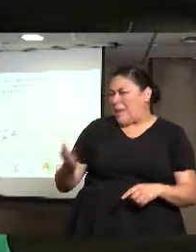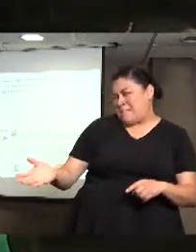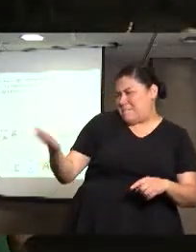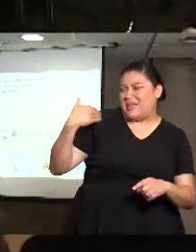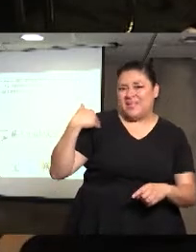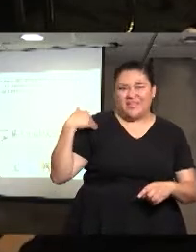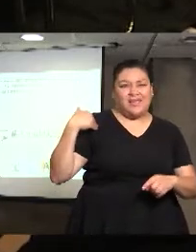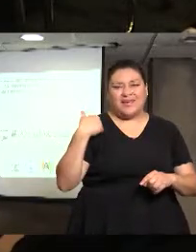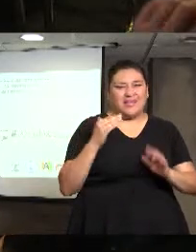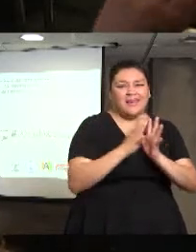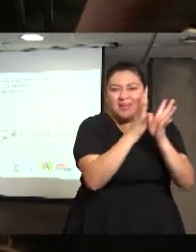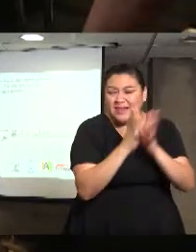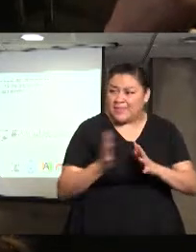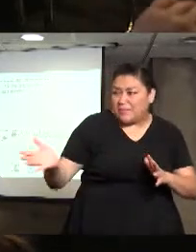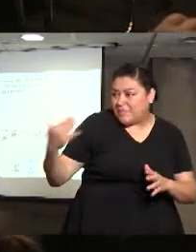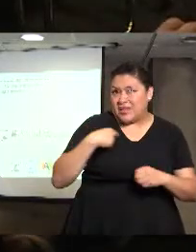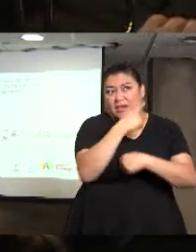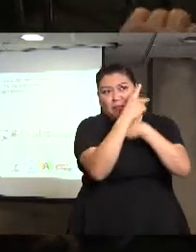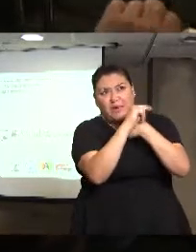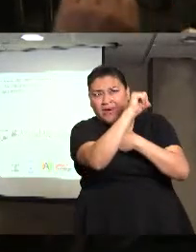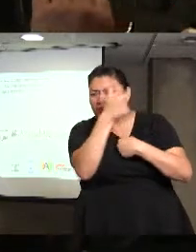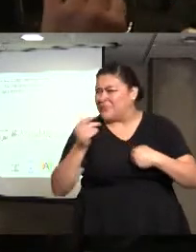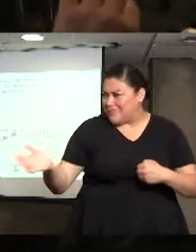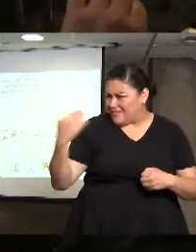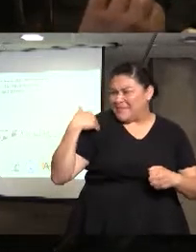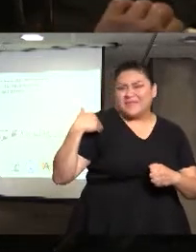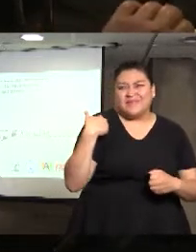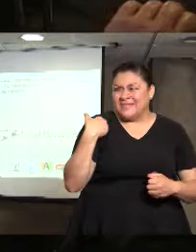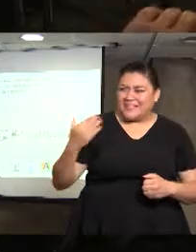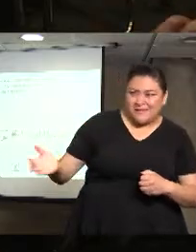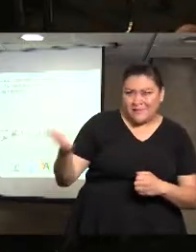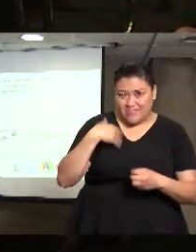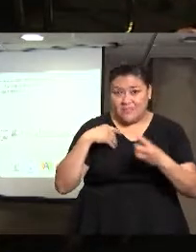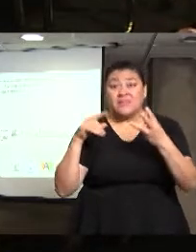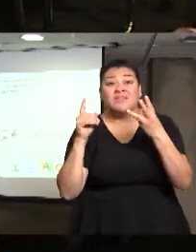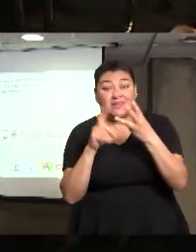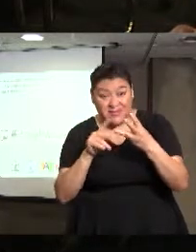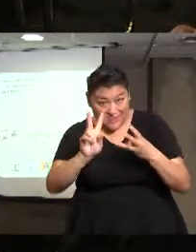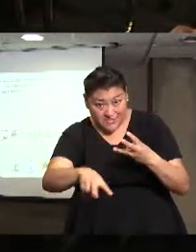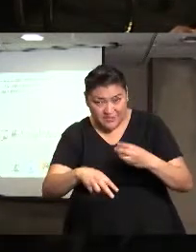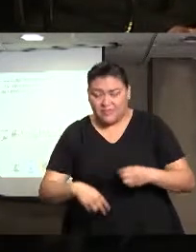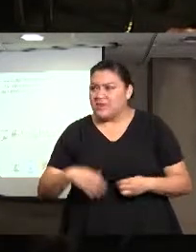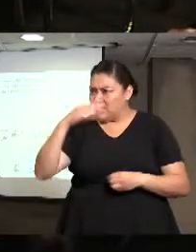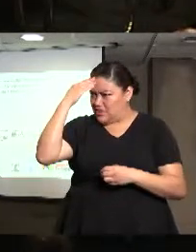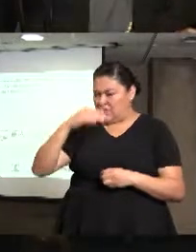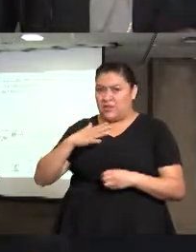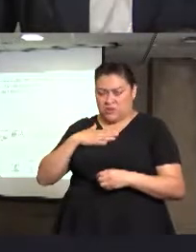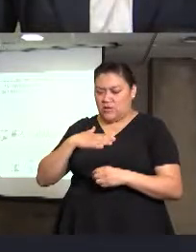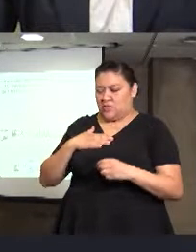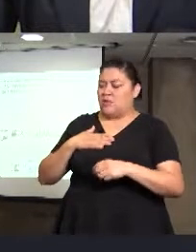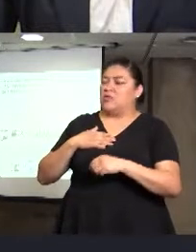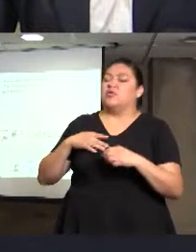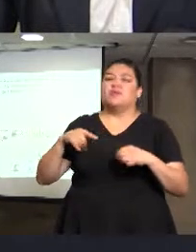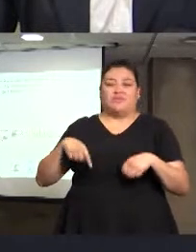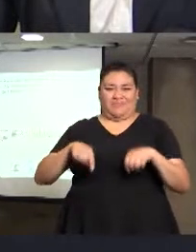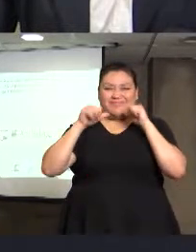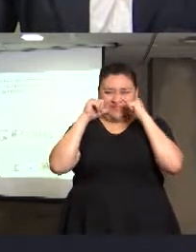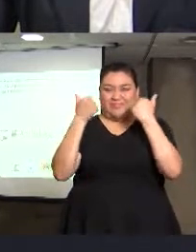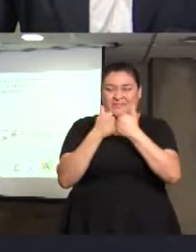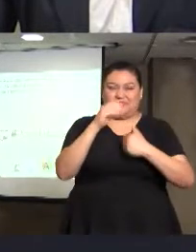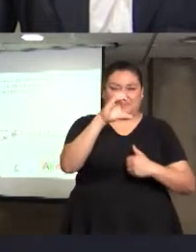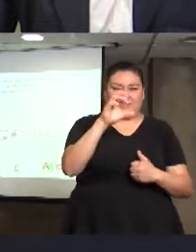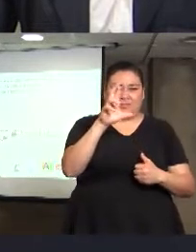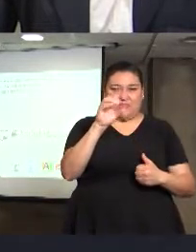les ofrecen ir a trabajar a otros países, incluso quiero comentarles que en la Croc, en el marco de la colaboración con la CNDH,